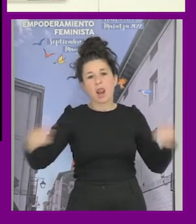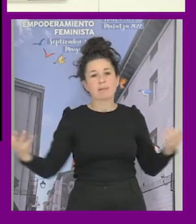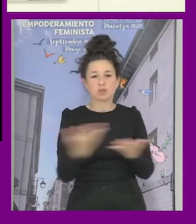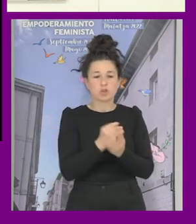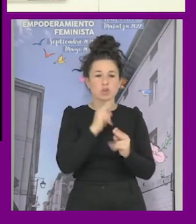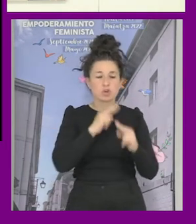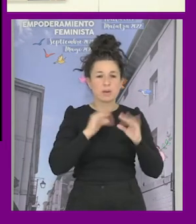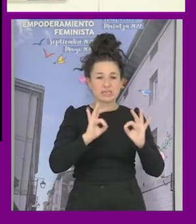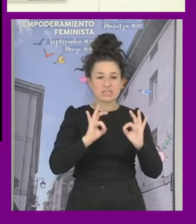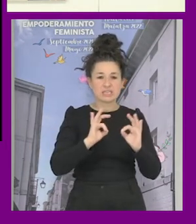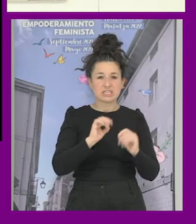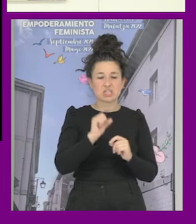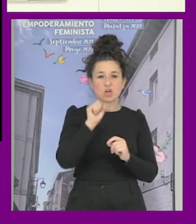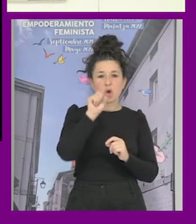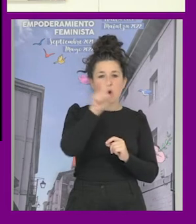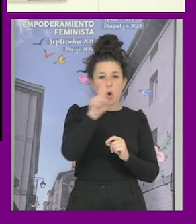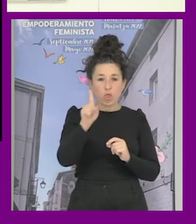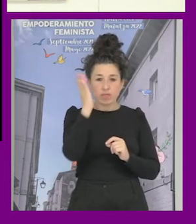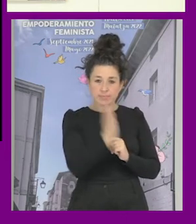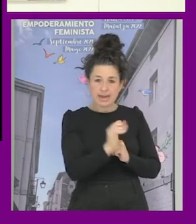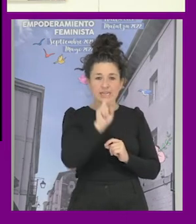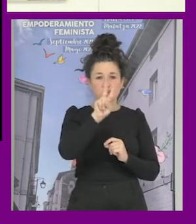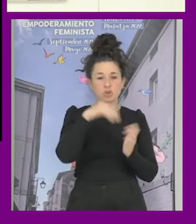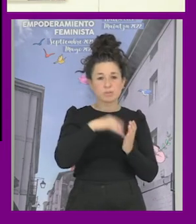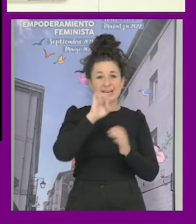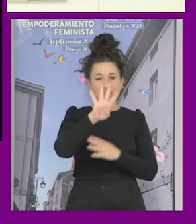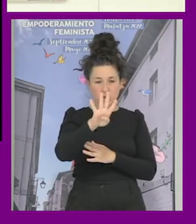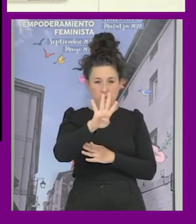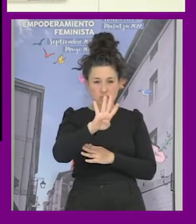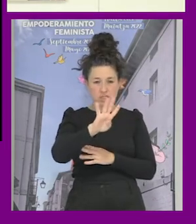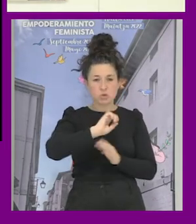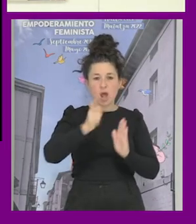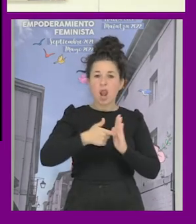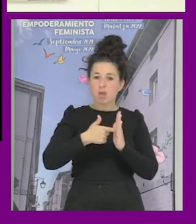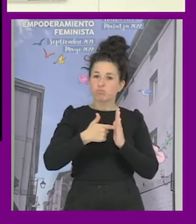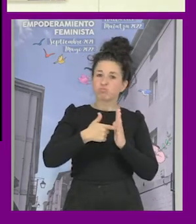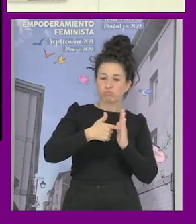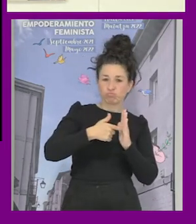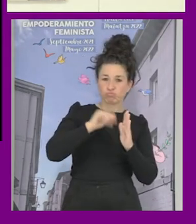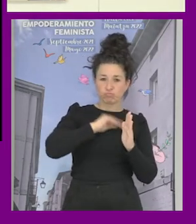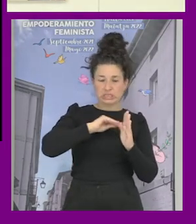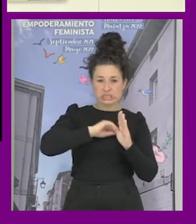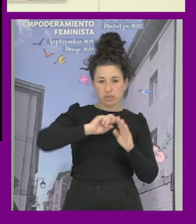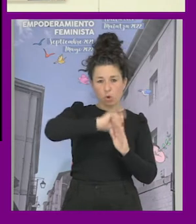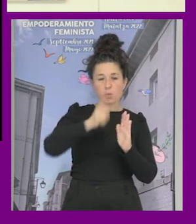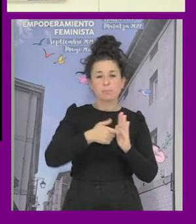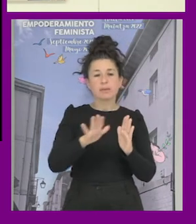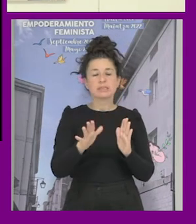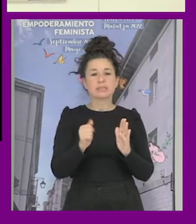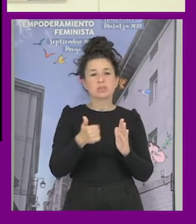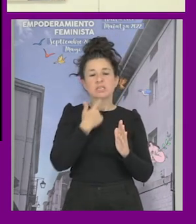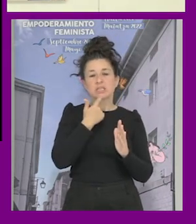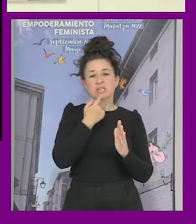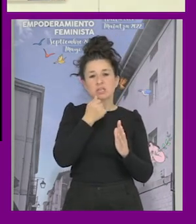del 11 2014 y que es una ley muy integral que en parte lo que promueve es una extensión